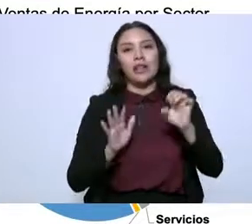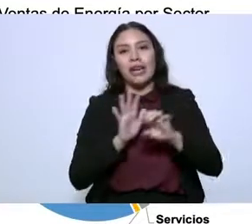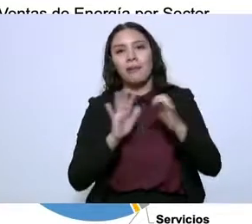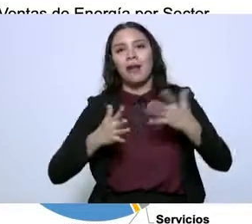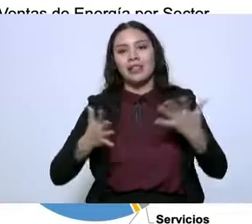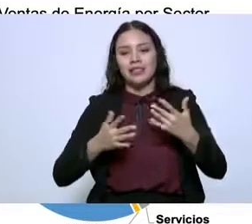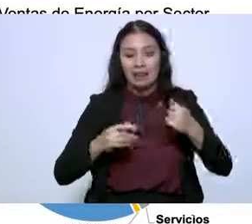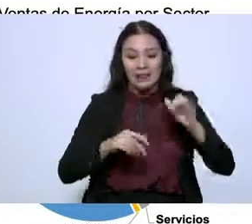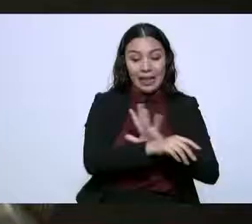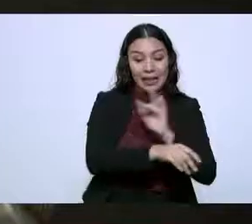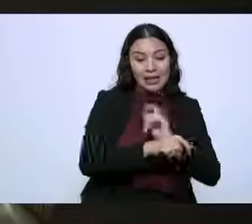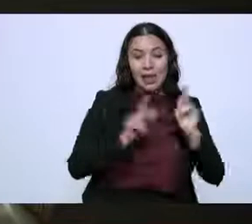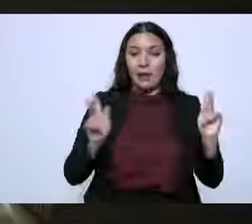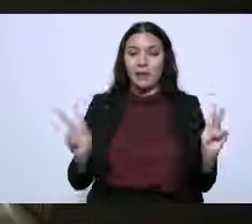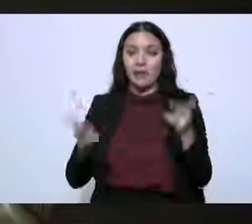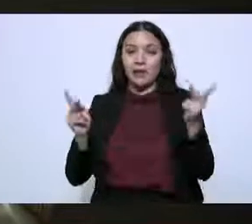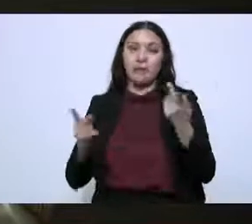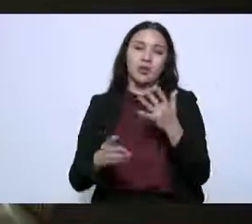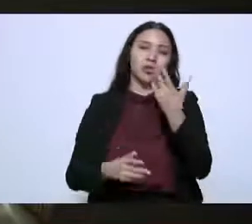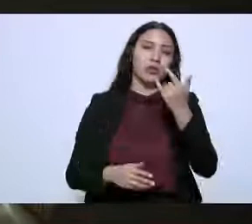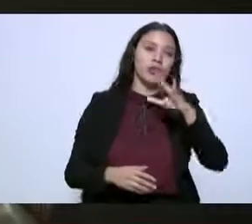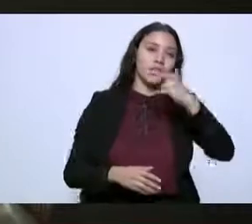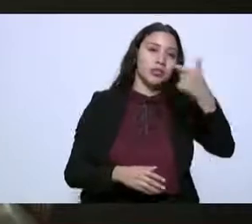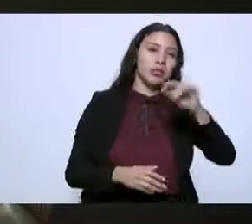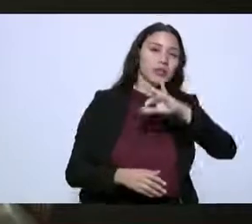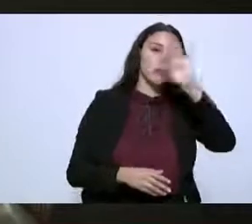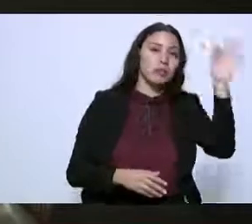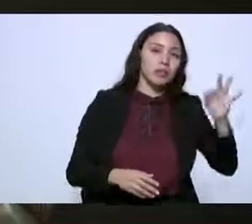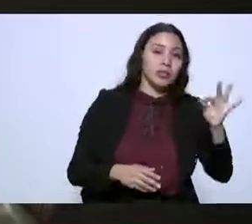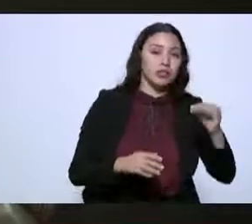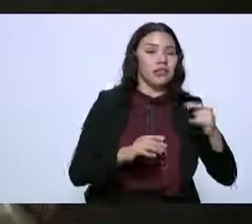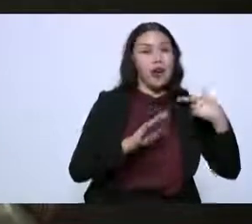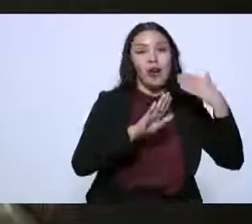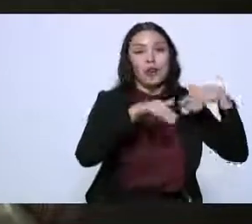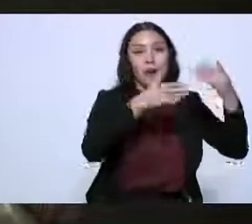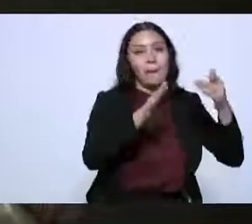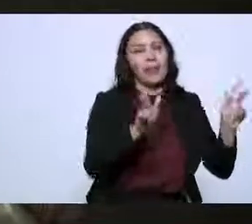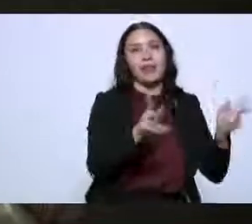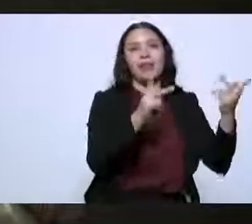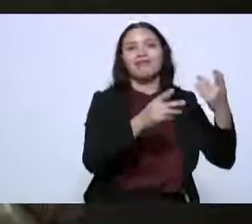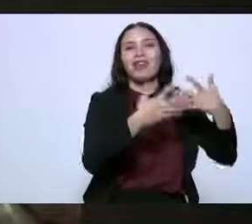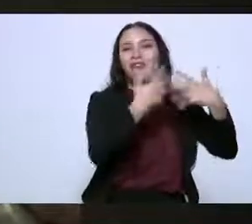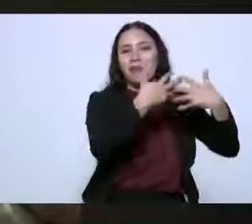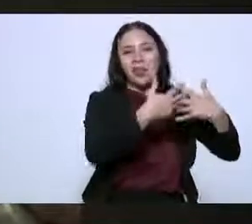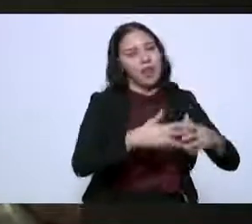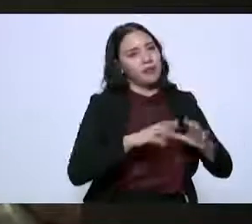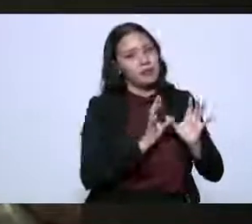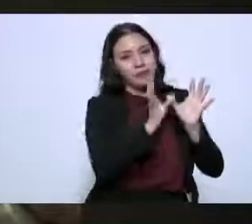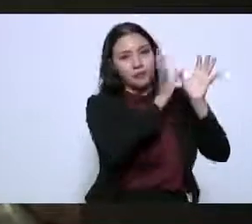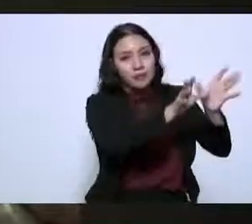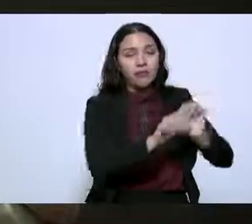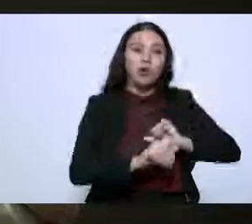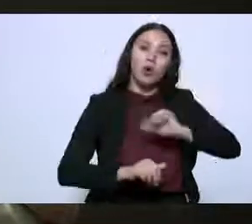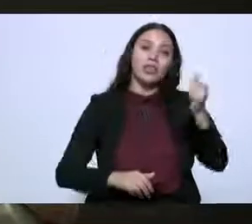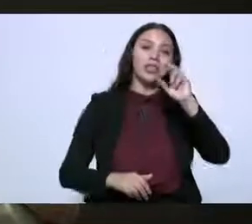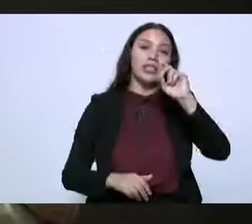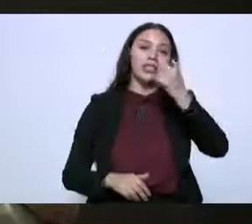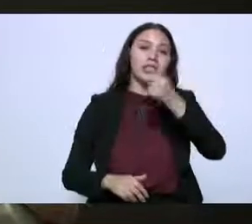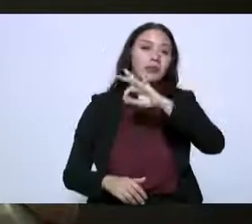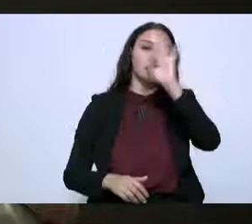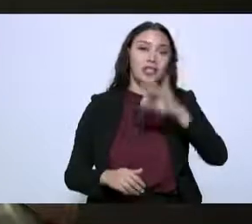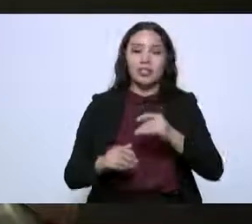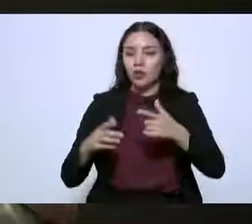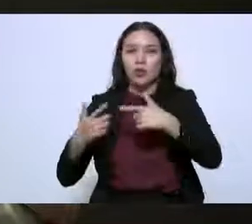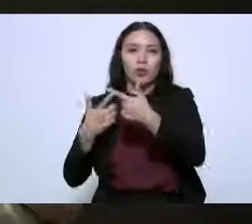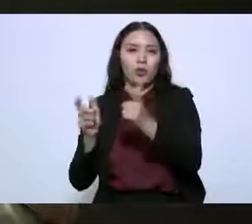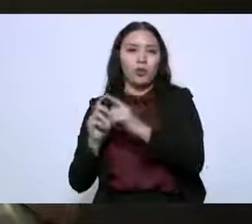energía es el 57 por ciento industrial, un 36 por ciento residencial, cuatro